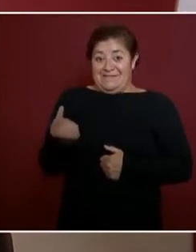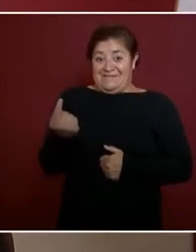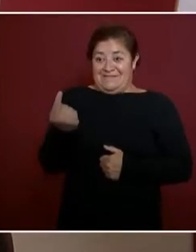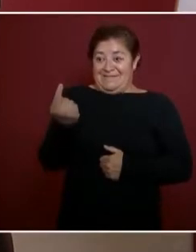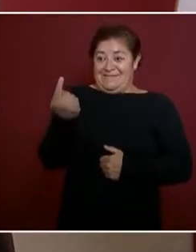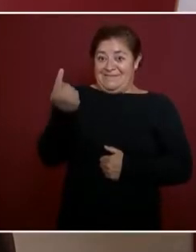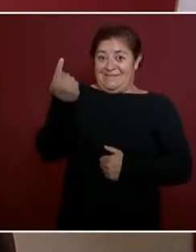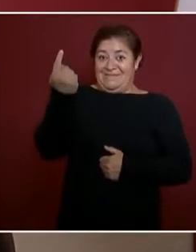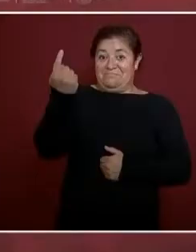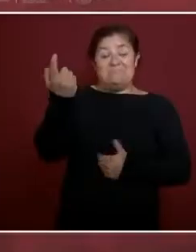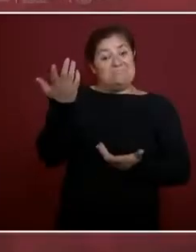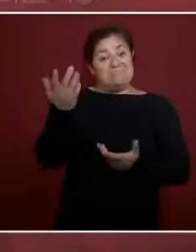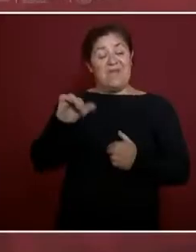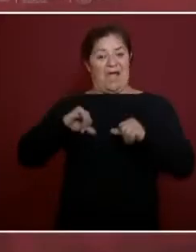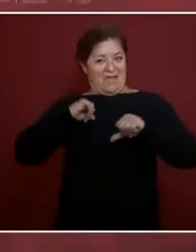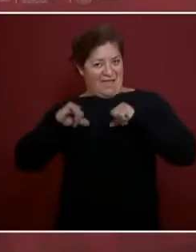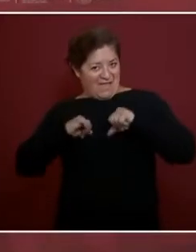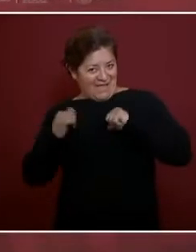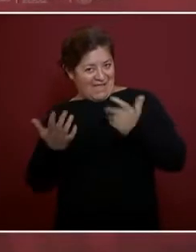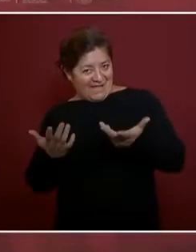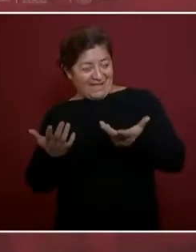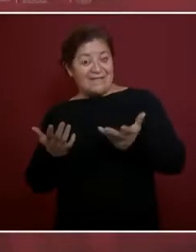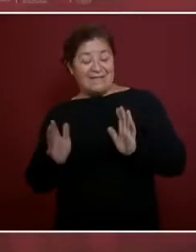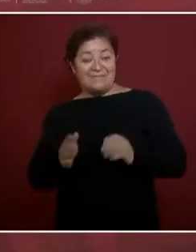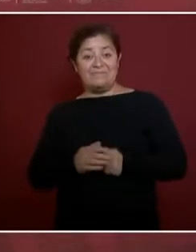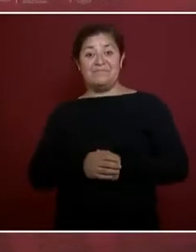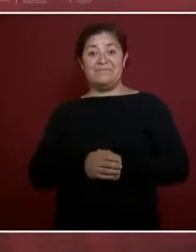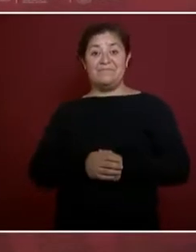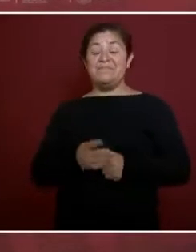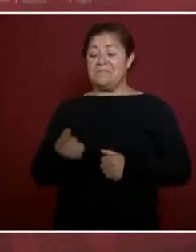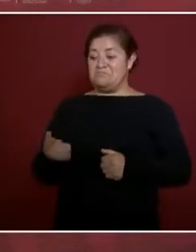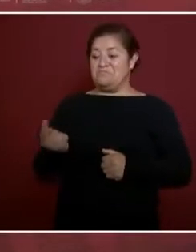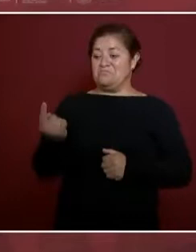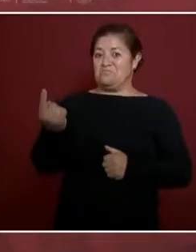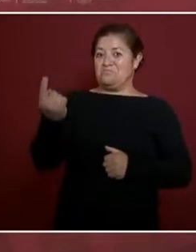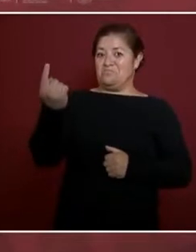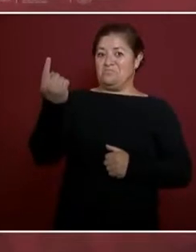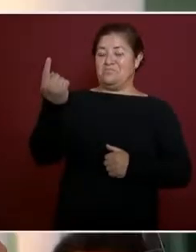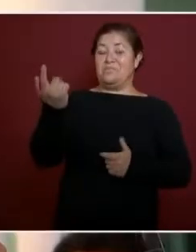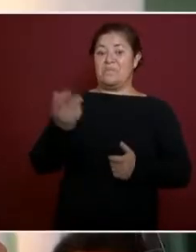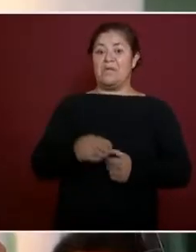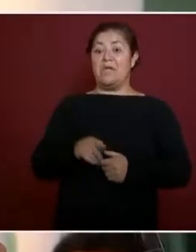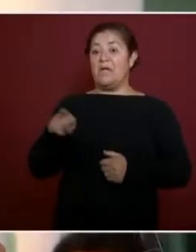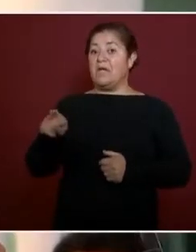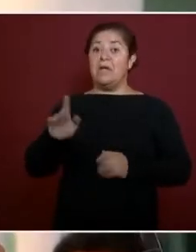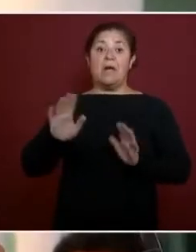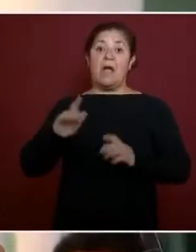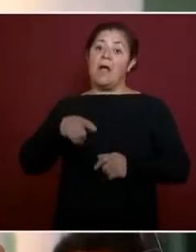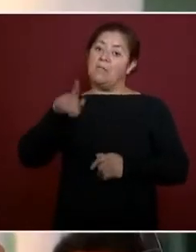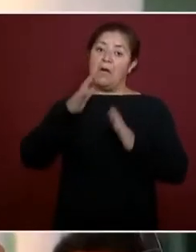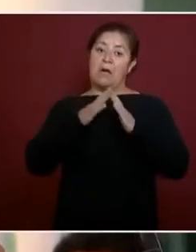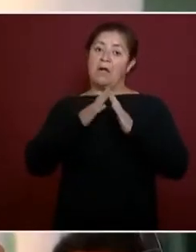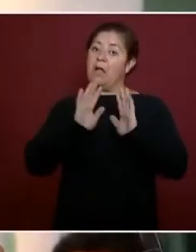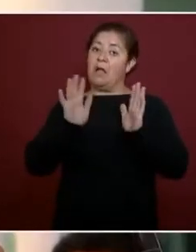ya son adolescentes y ya tienen que salir de la casa.